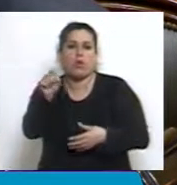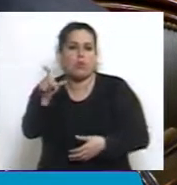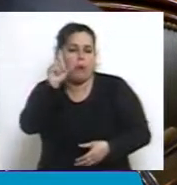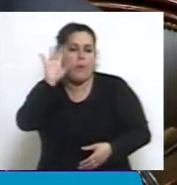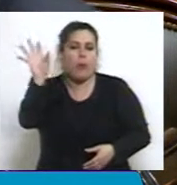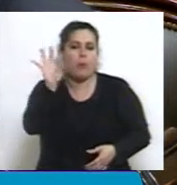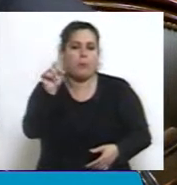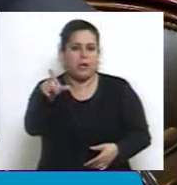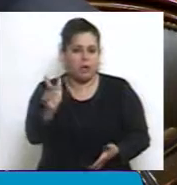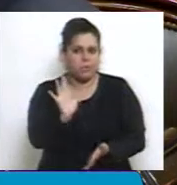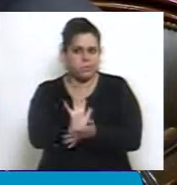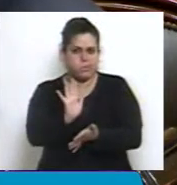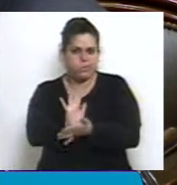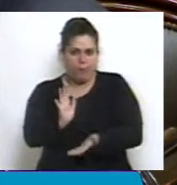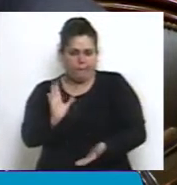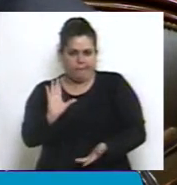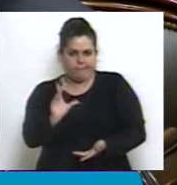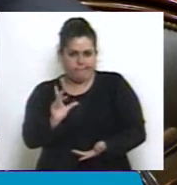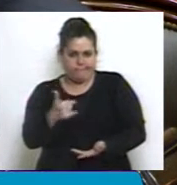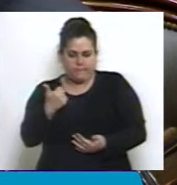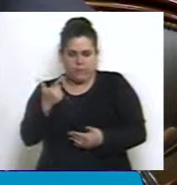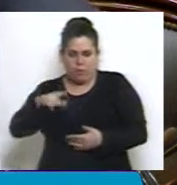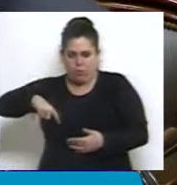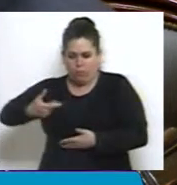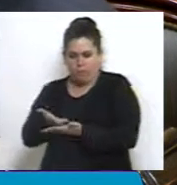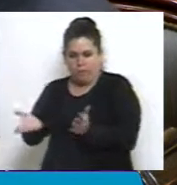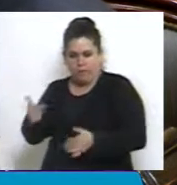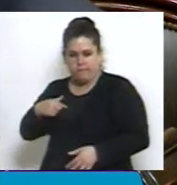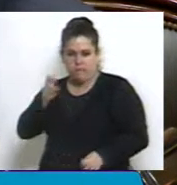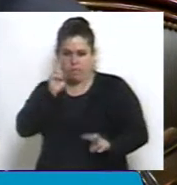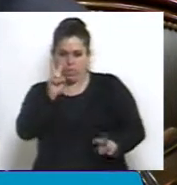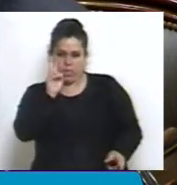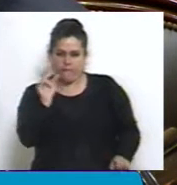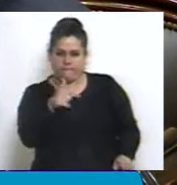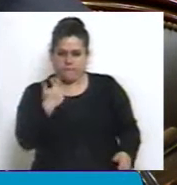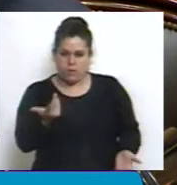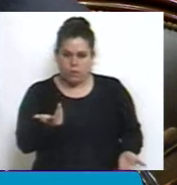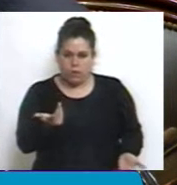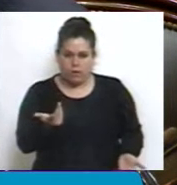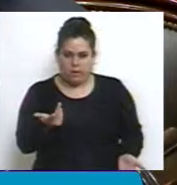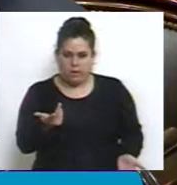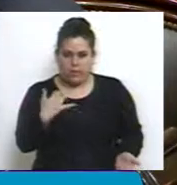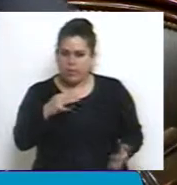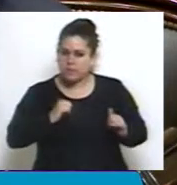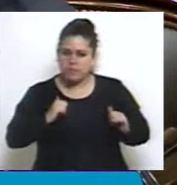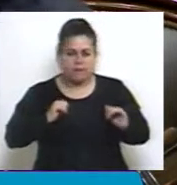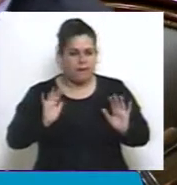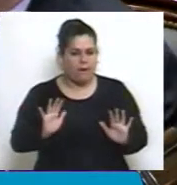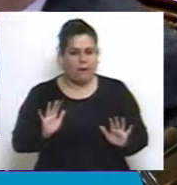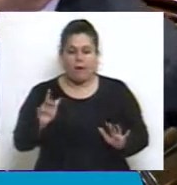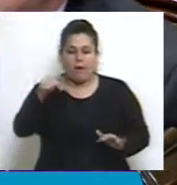defraudando la voluntad popular, estamos trampeando la voluntad popular. El oficialismo pretende